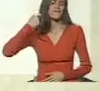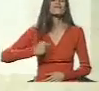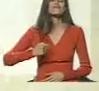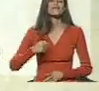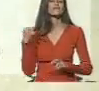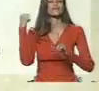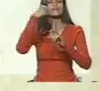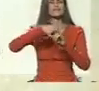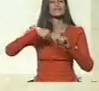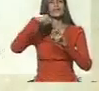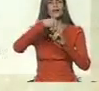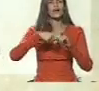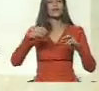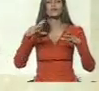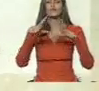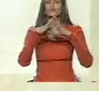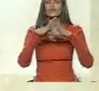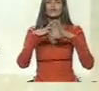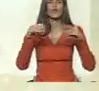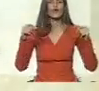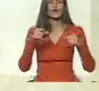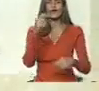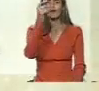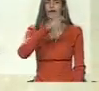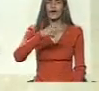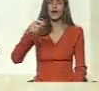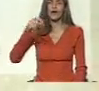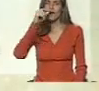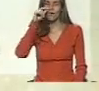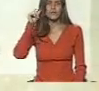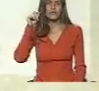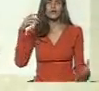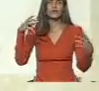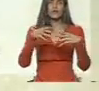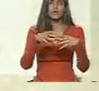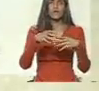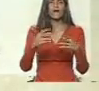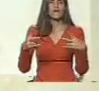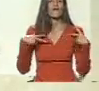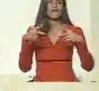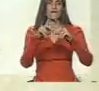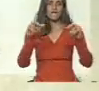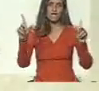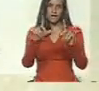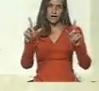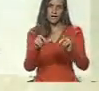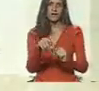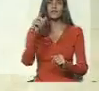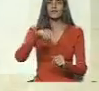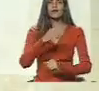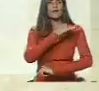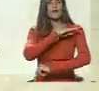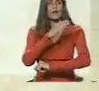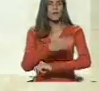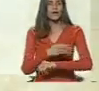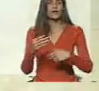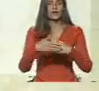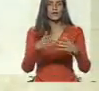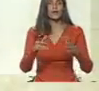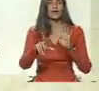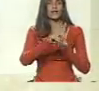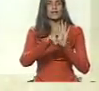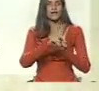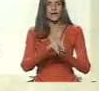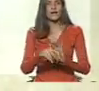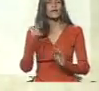combativo para todos los camaradas, el colectivo de VIVE, el colectivo del pueblo legislador, a la